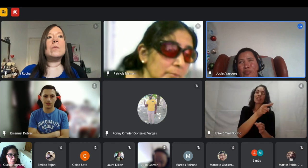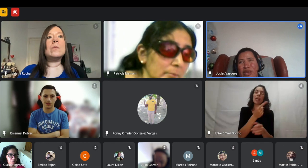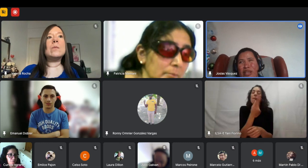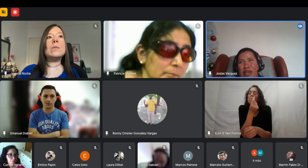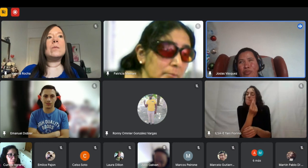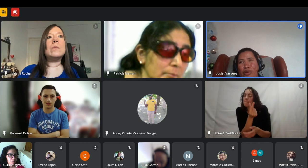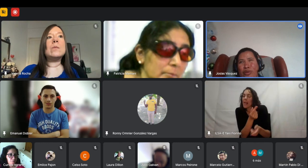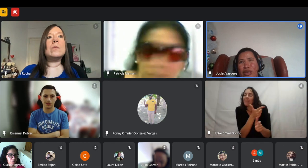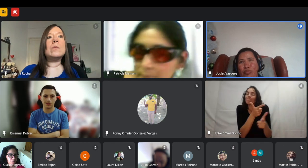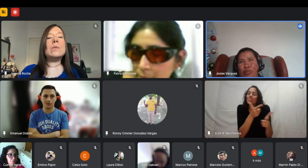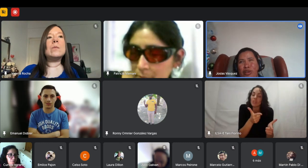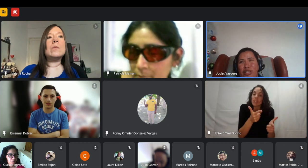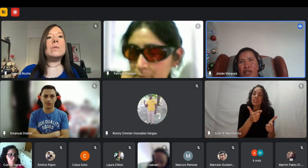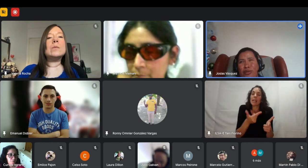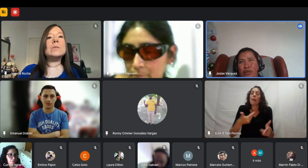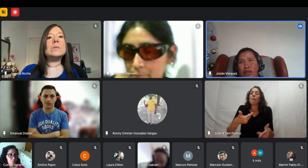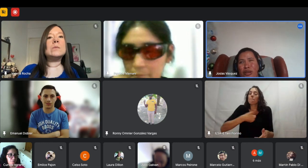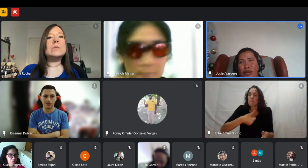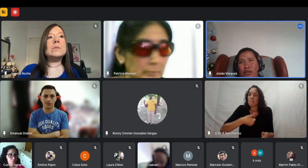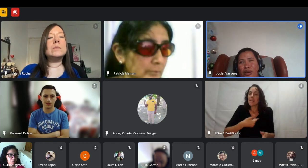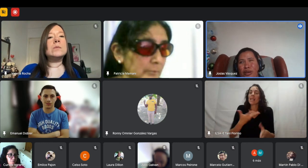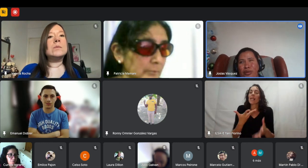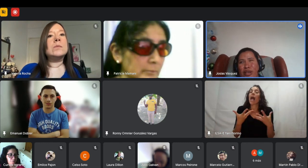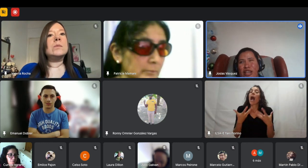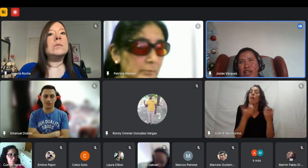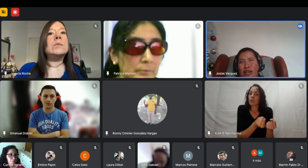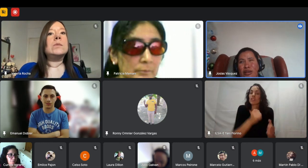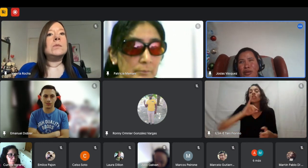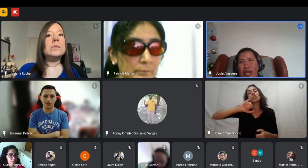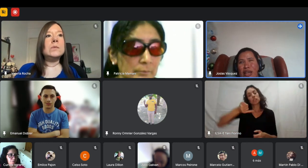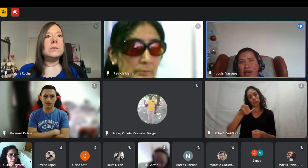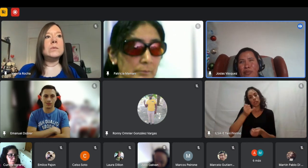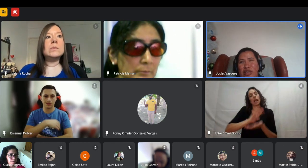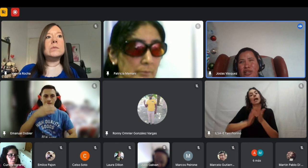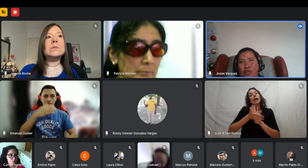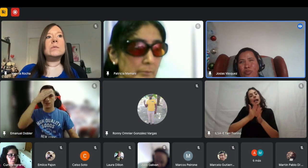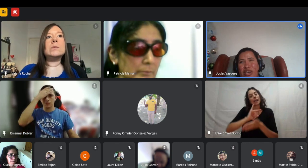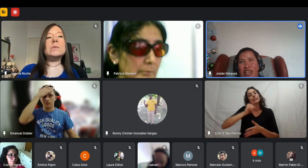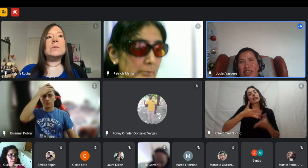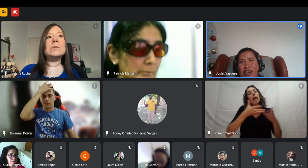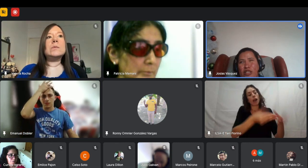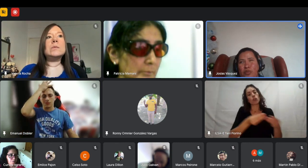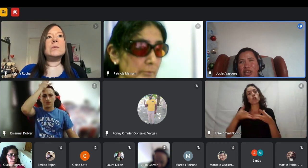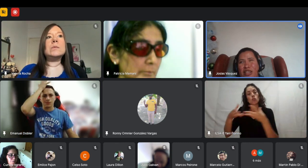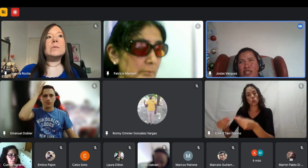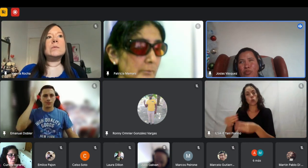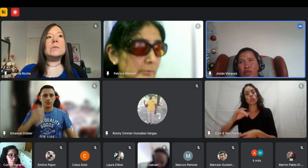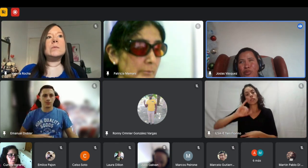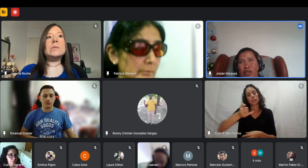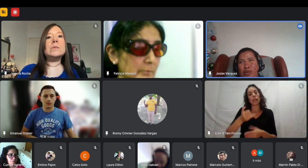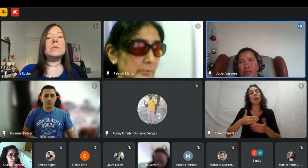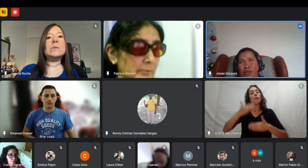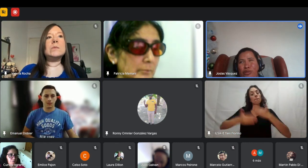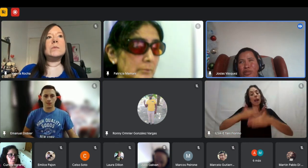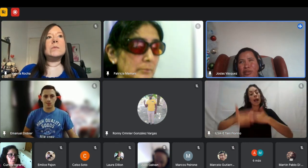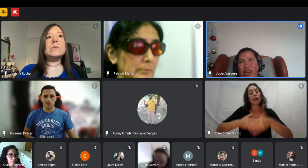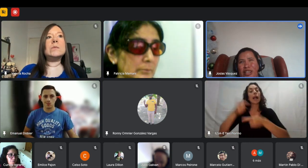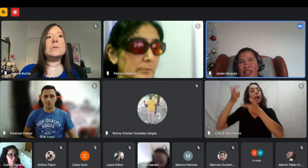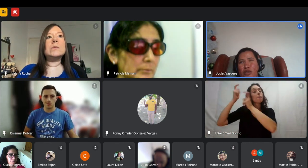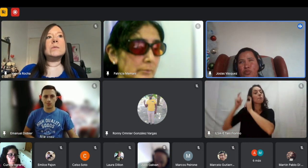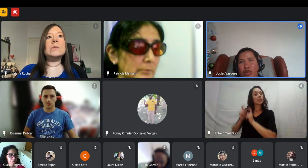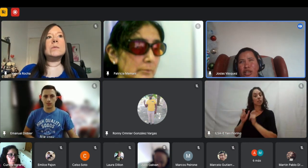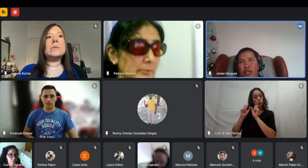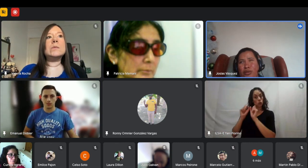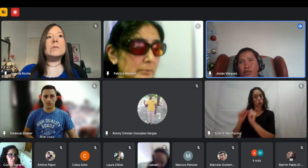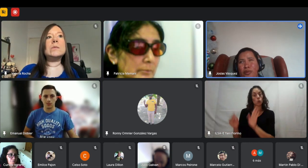me pide apoyo y puedo hacerlo lo ayudaría más que todo para generar experiencia y poder poner en mi currículum